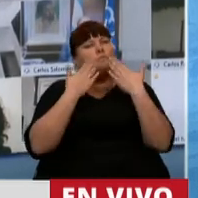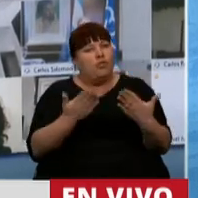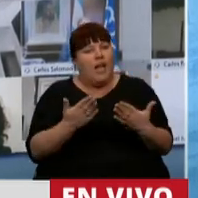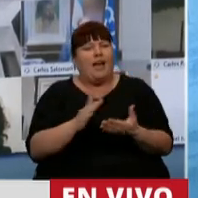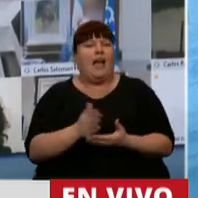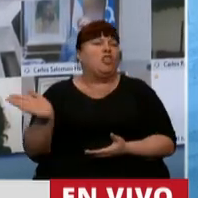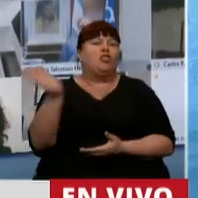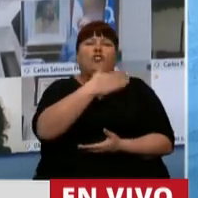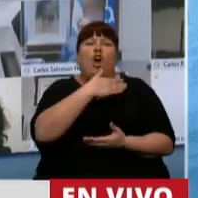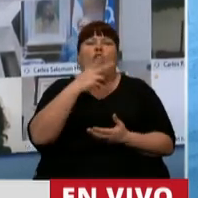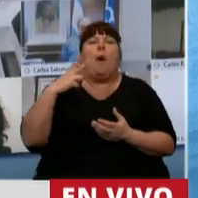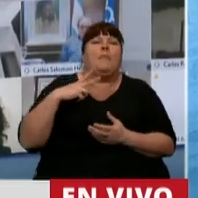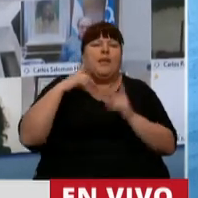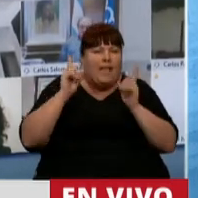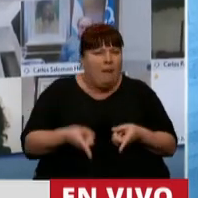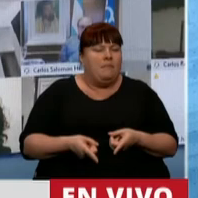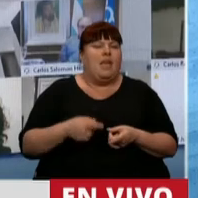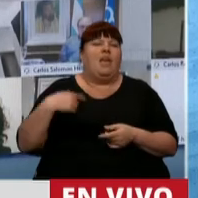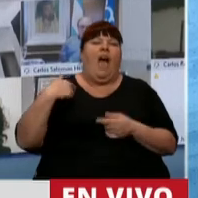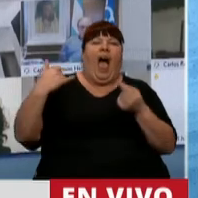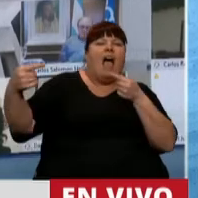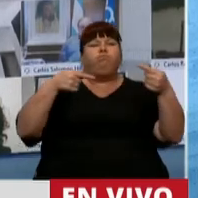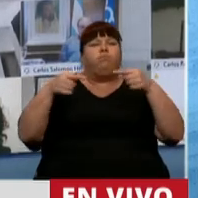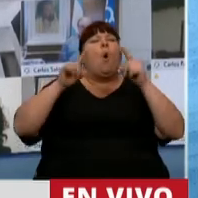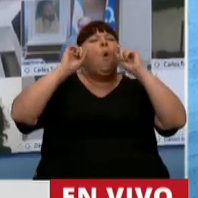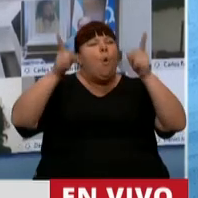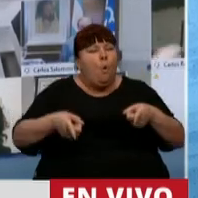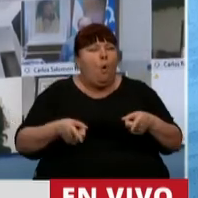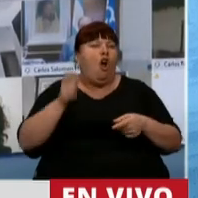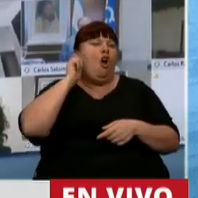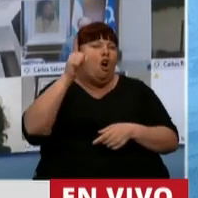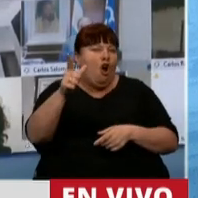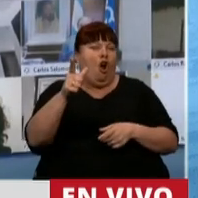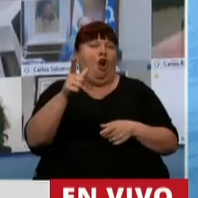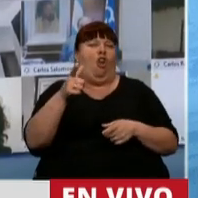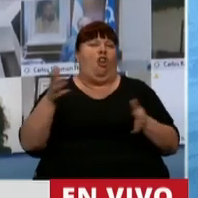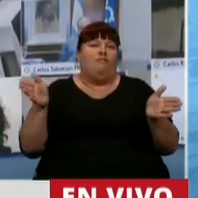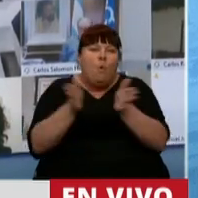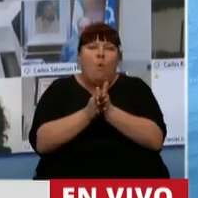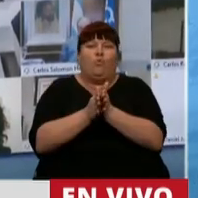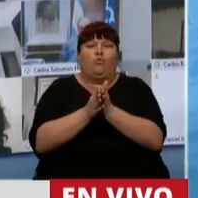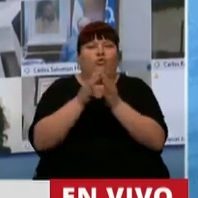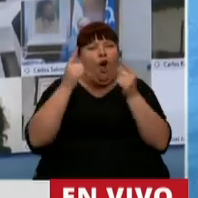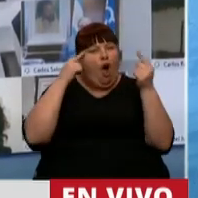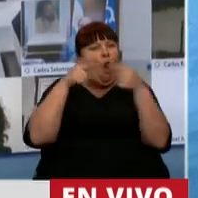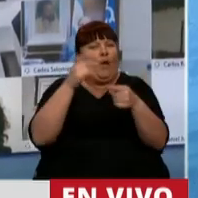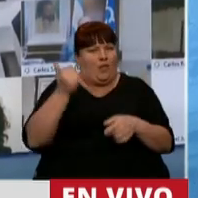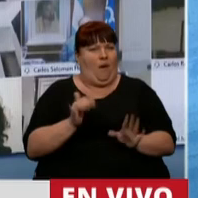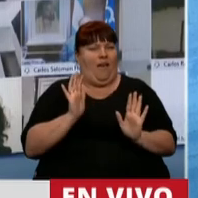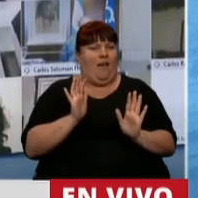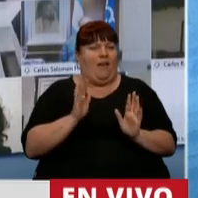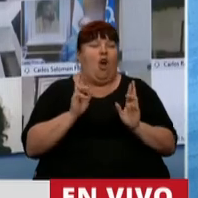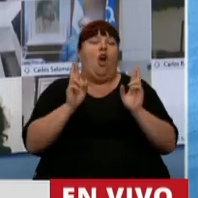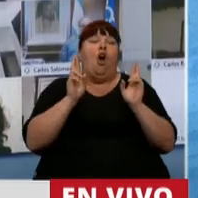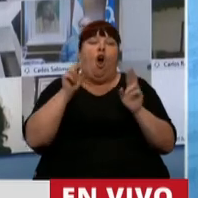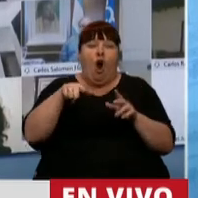a todo el sector privado que con todas nuestras diferencias hemos podido encontrar puntos de encuentro Dios quiera